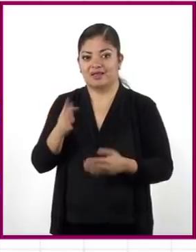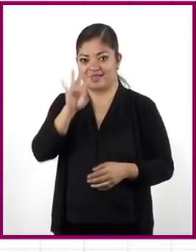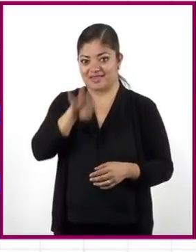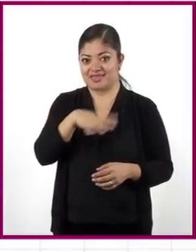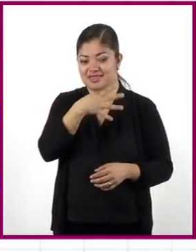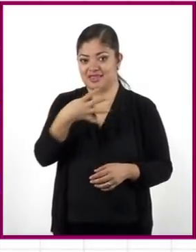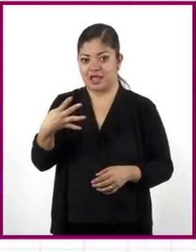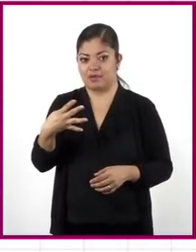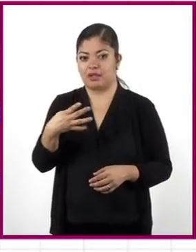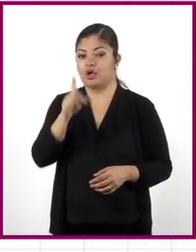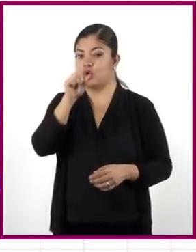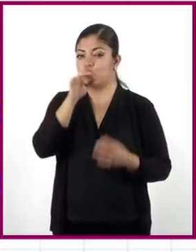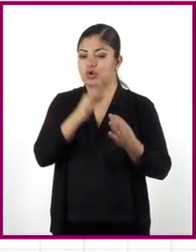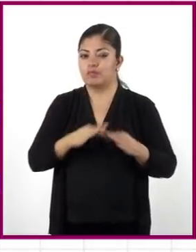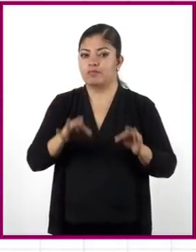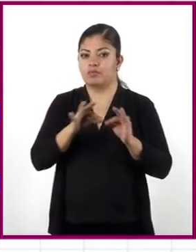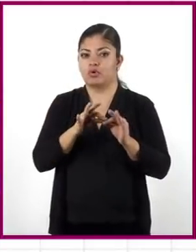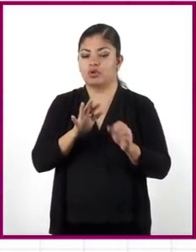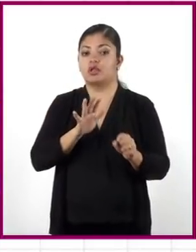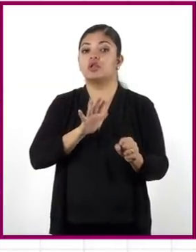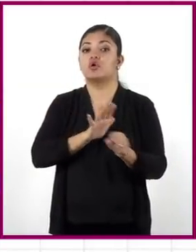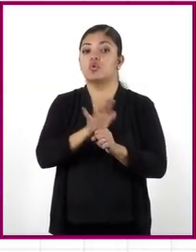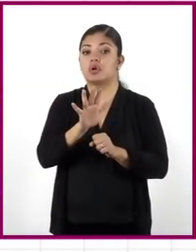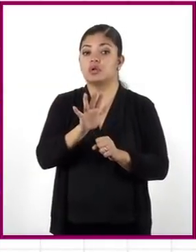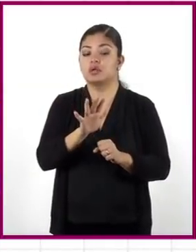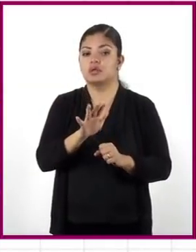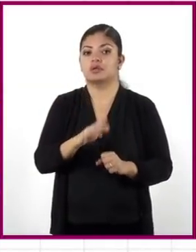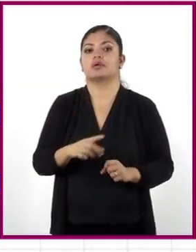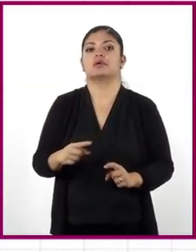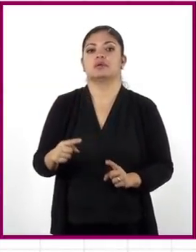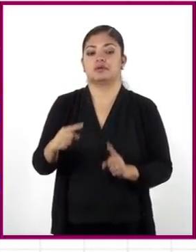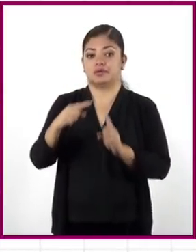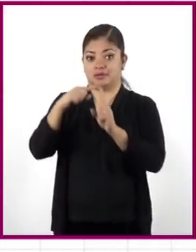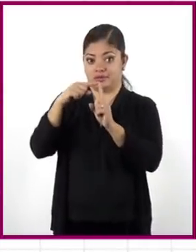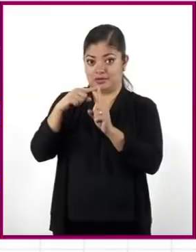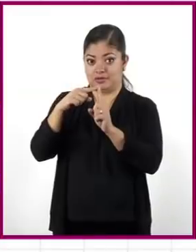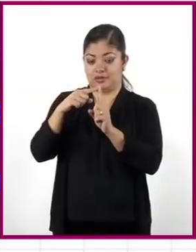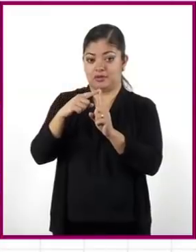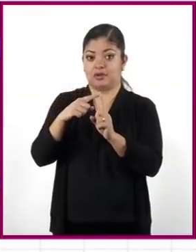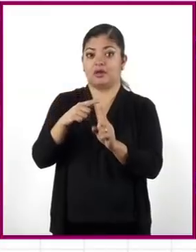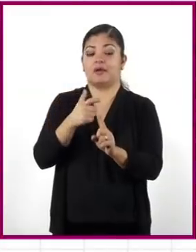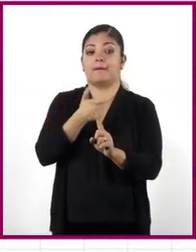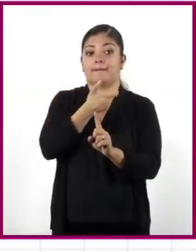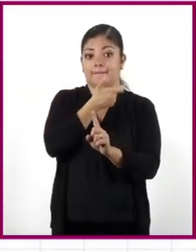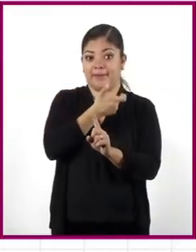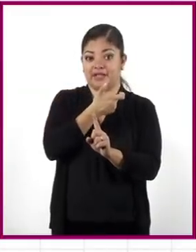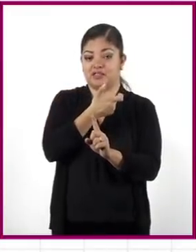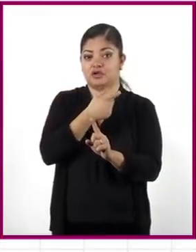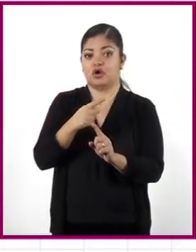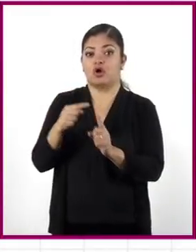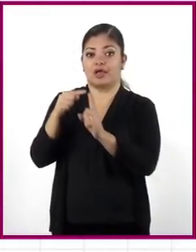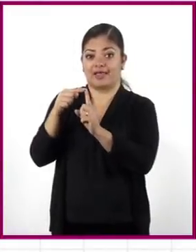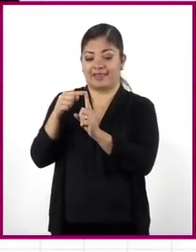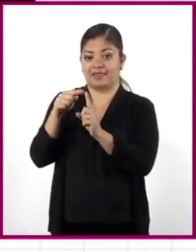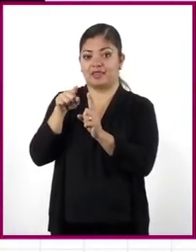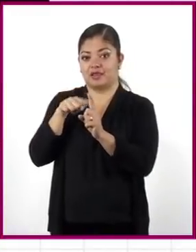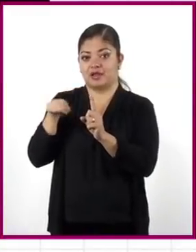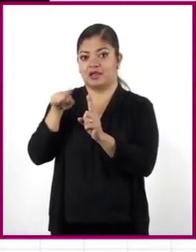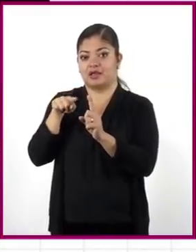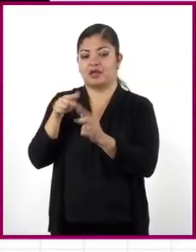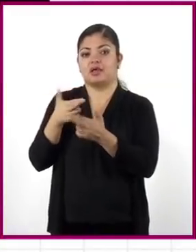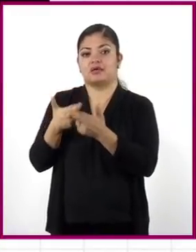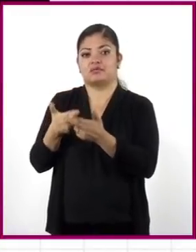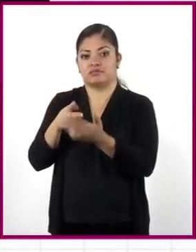tablas, basta dividir, en cada caso, el precio entre la cantidad de kilogramos. Así, la